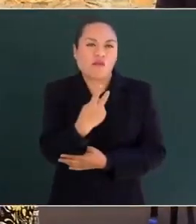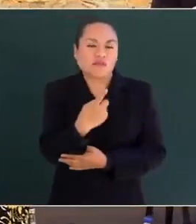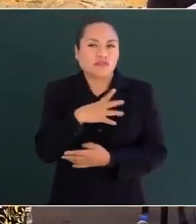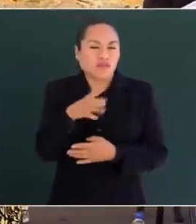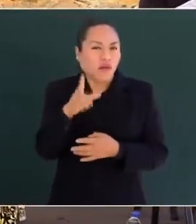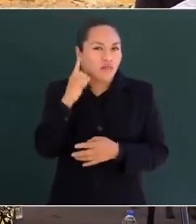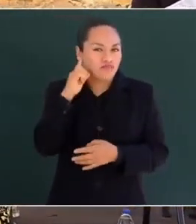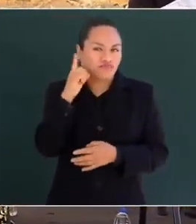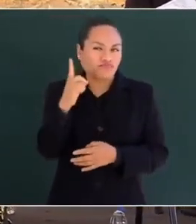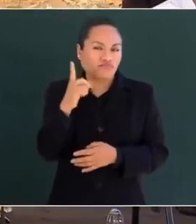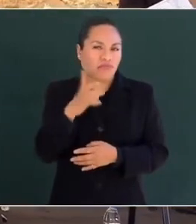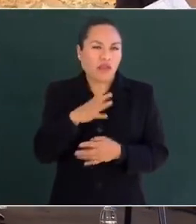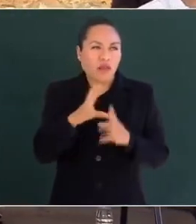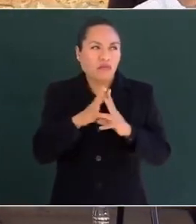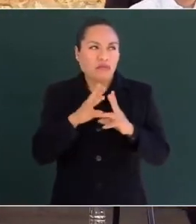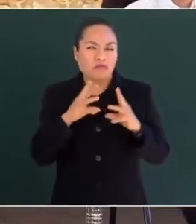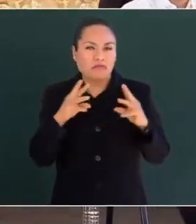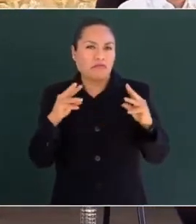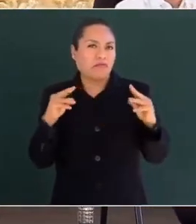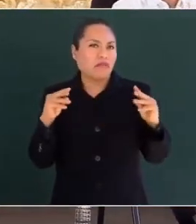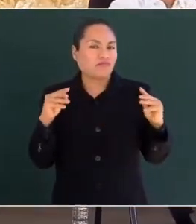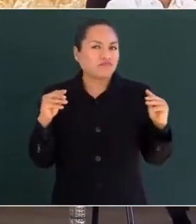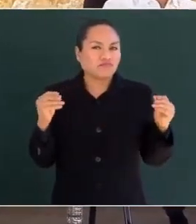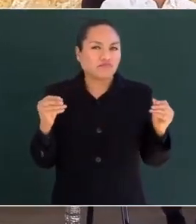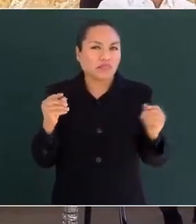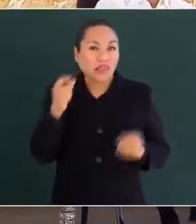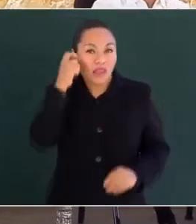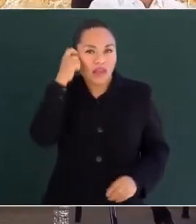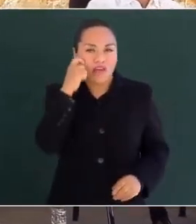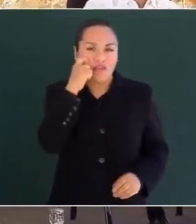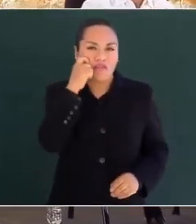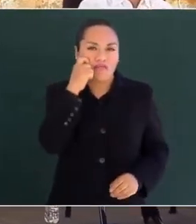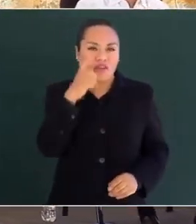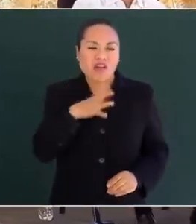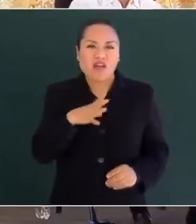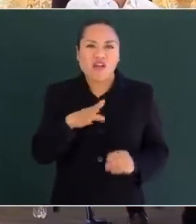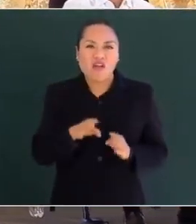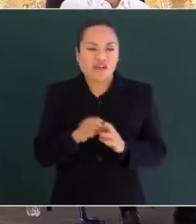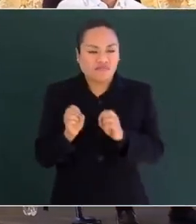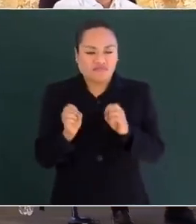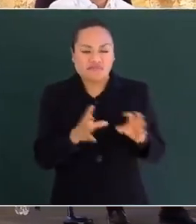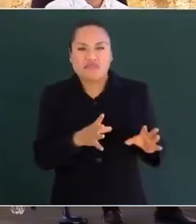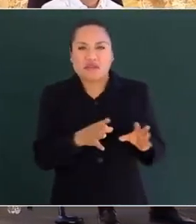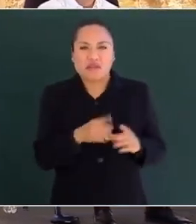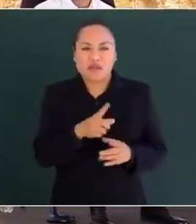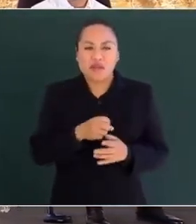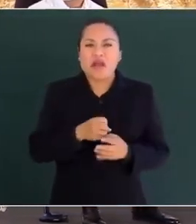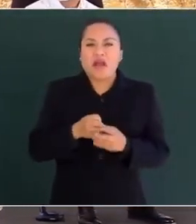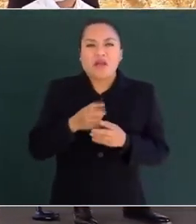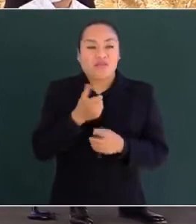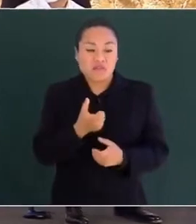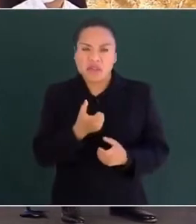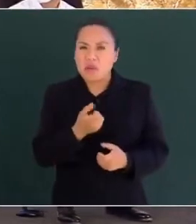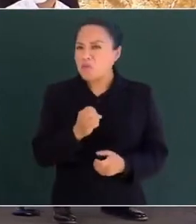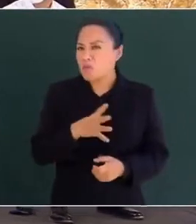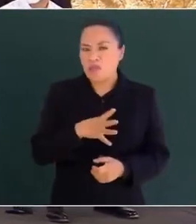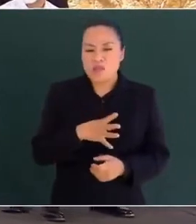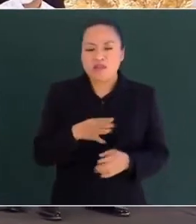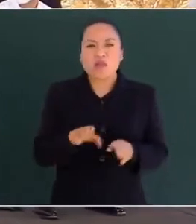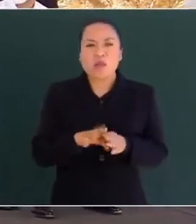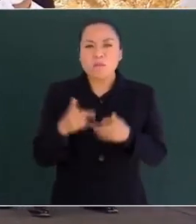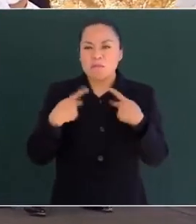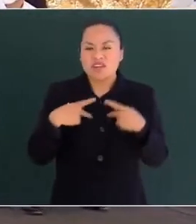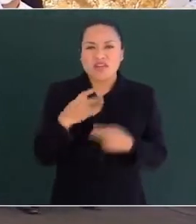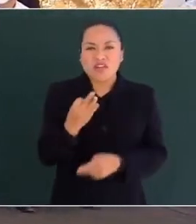oyó en medio de aquel silencio. Vicente Guerrero, abandonado de la fortuna muchas veces, traicionado por